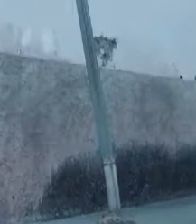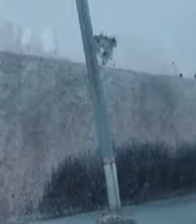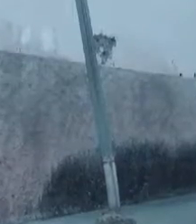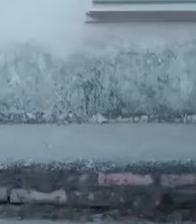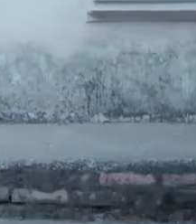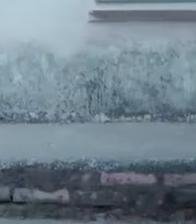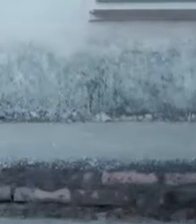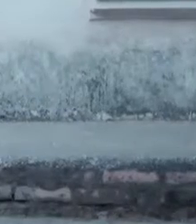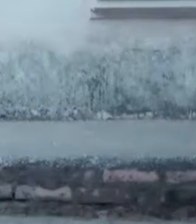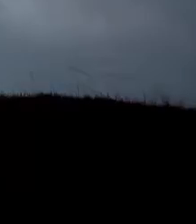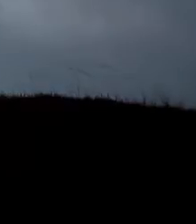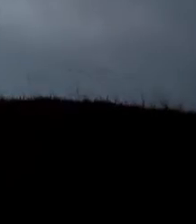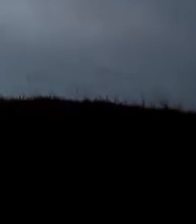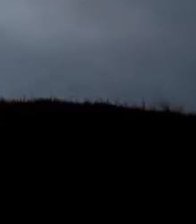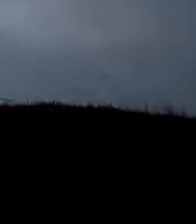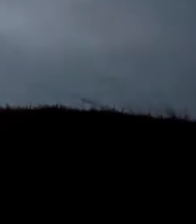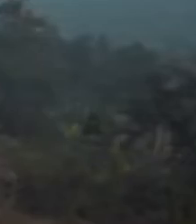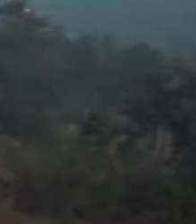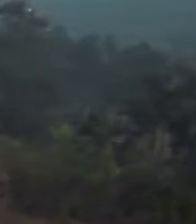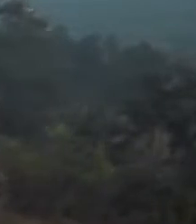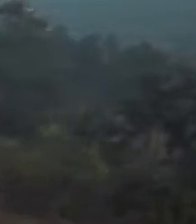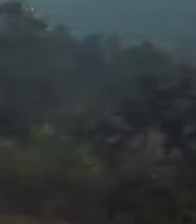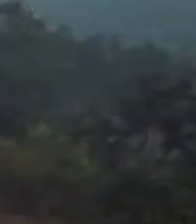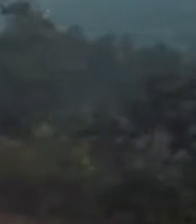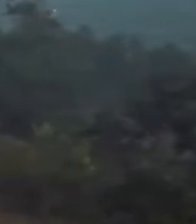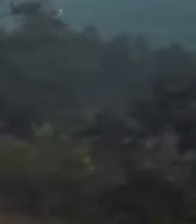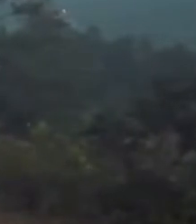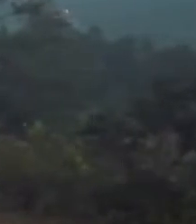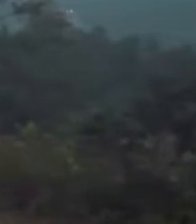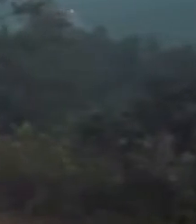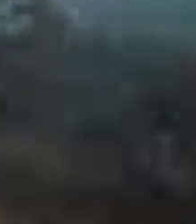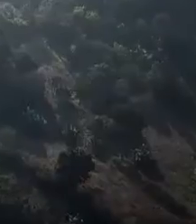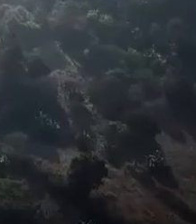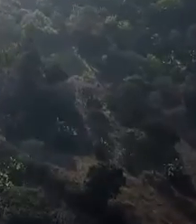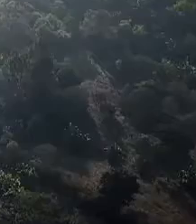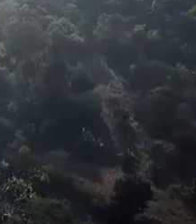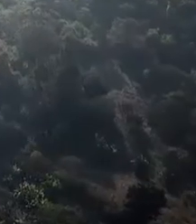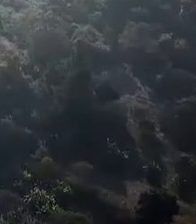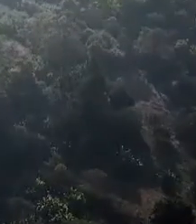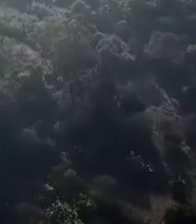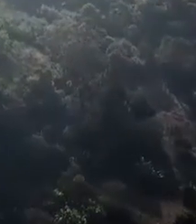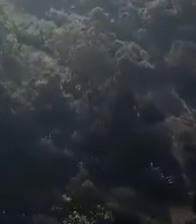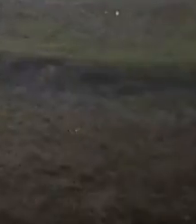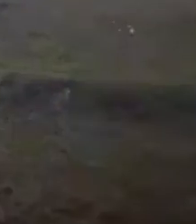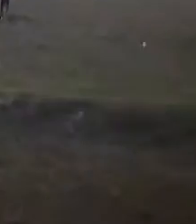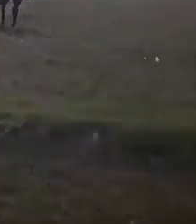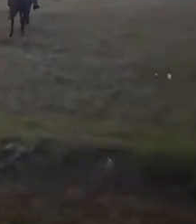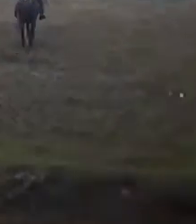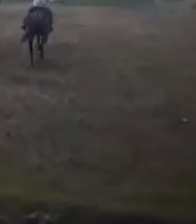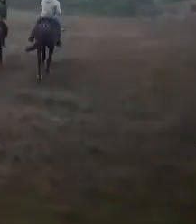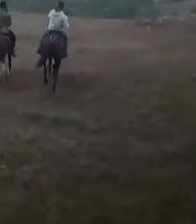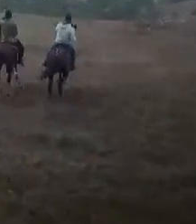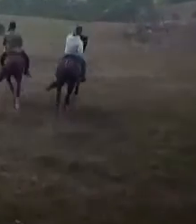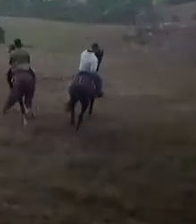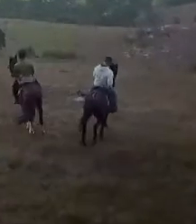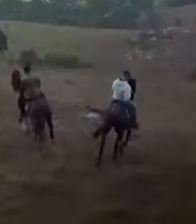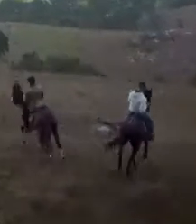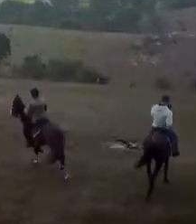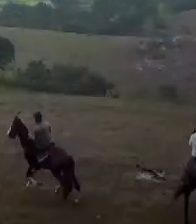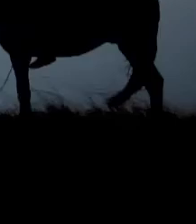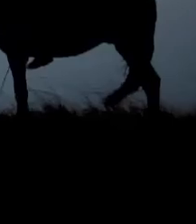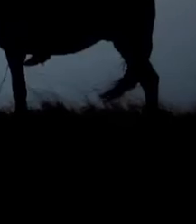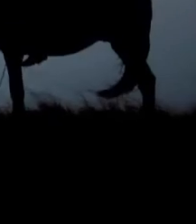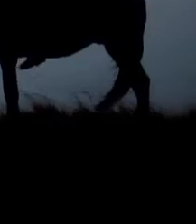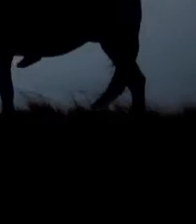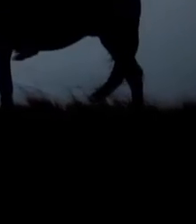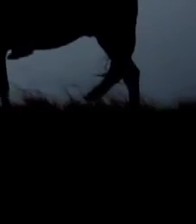Uno conoce más gente. Ver a tantos turistas me llega. Ojalá siga así la onda. Que se vuelen para acá y